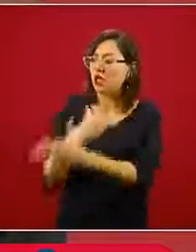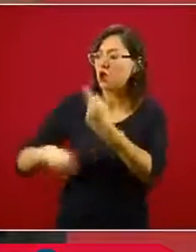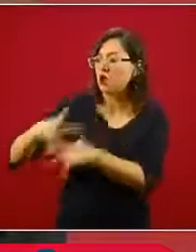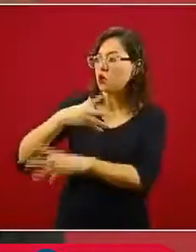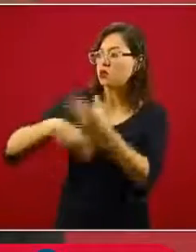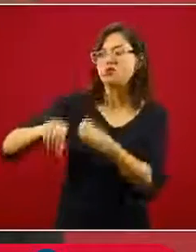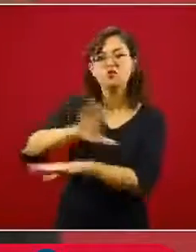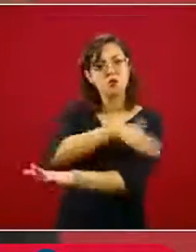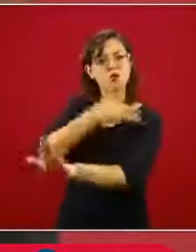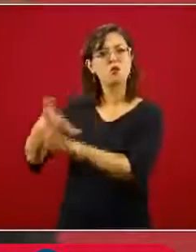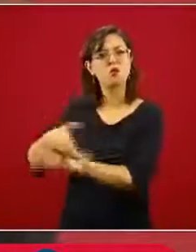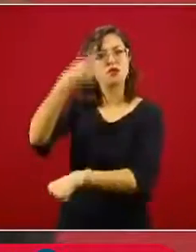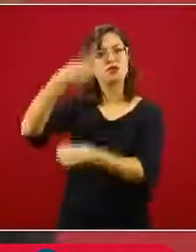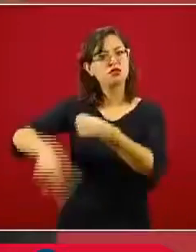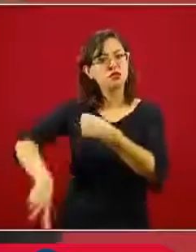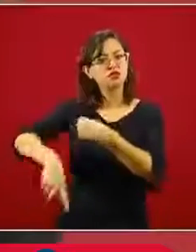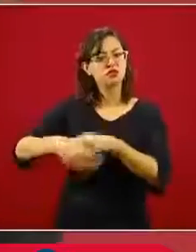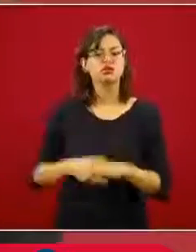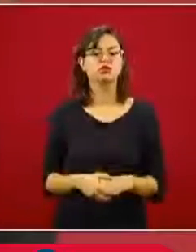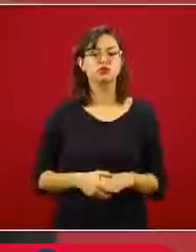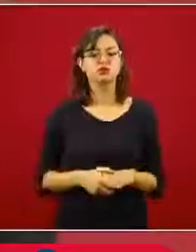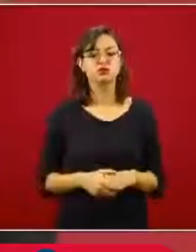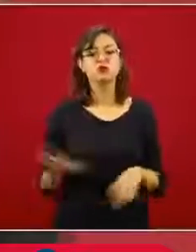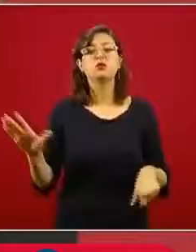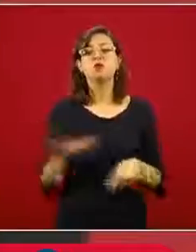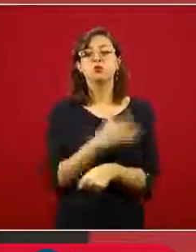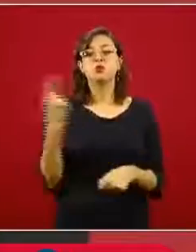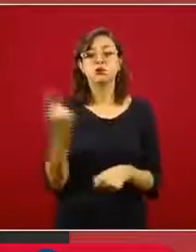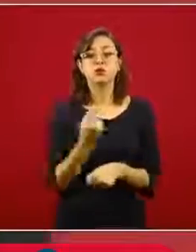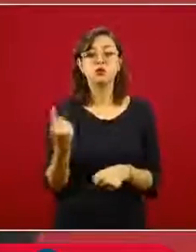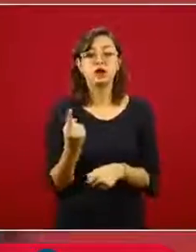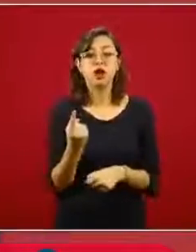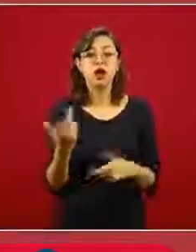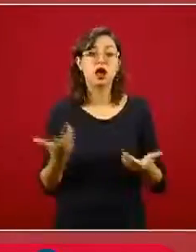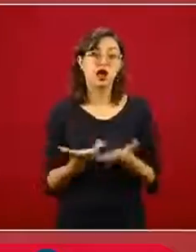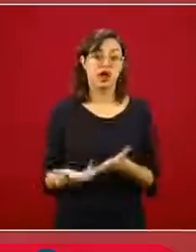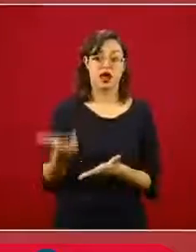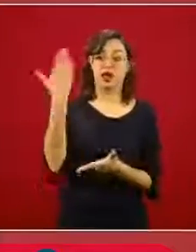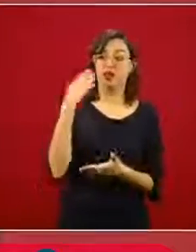porque a través del influyentismo